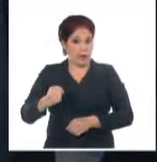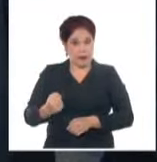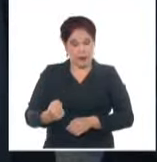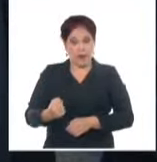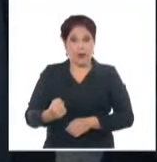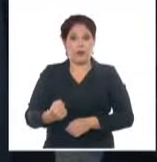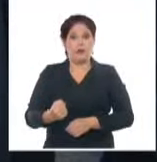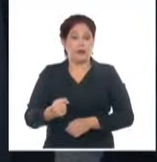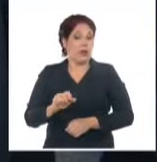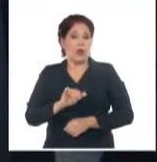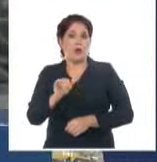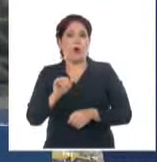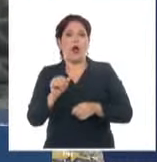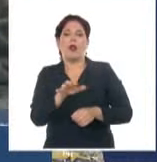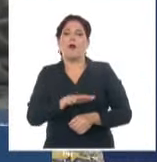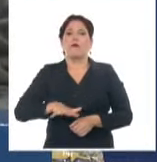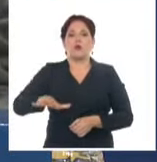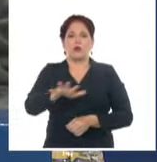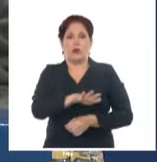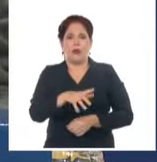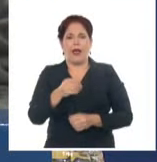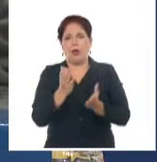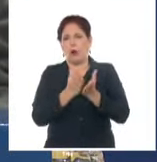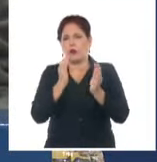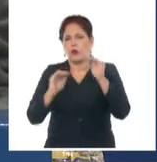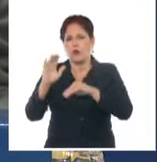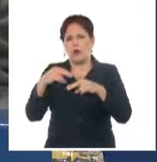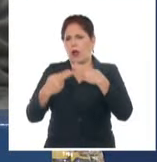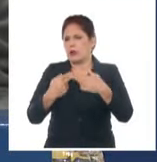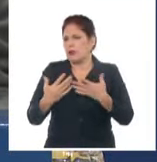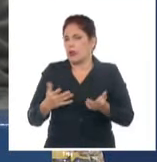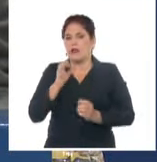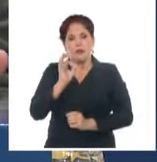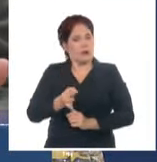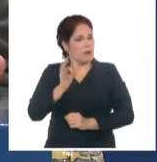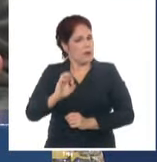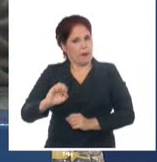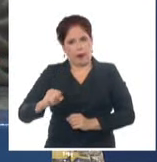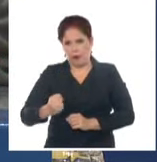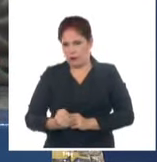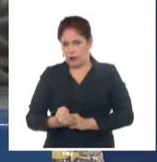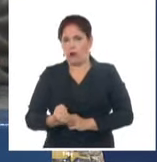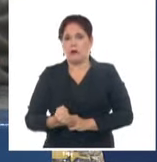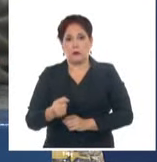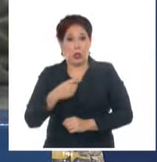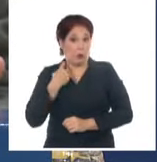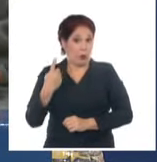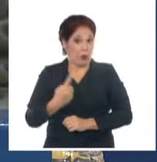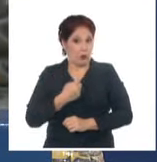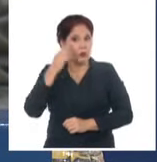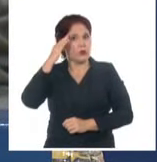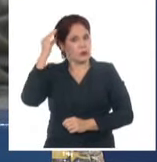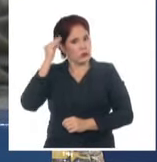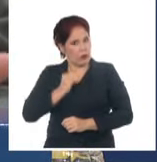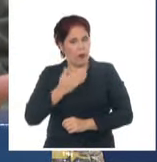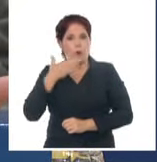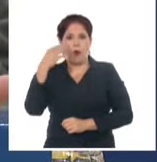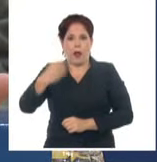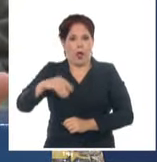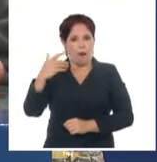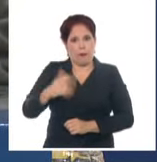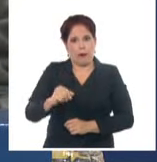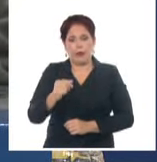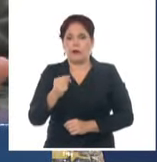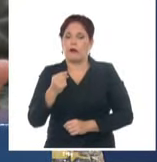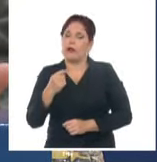tienen por parte de la sociedad sobre lo que debe hacer la educación superior cada vez son mayores, es decir, muchos retos, tenemos muchas buenas prácticas, tenemos cosas que